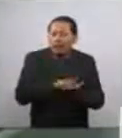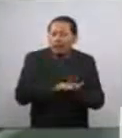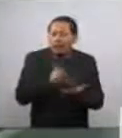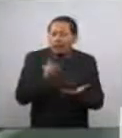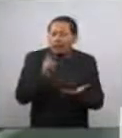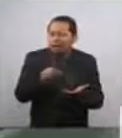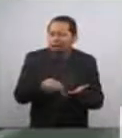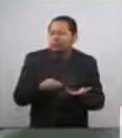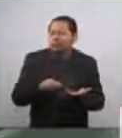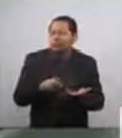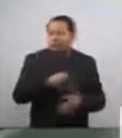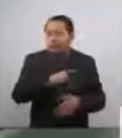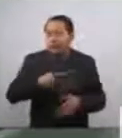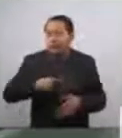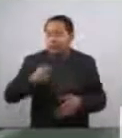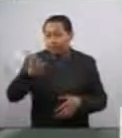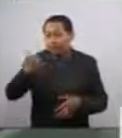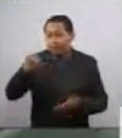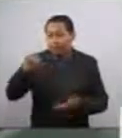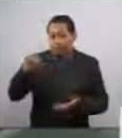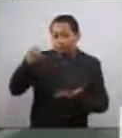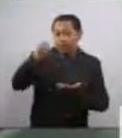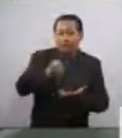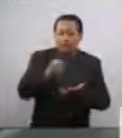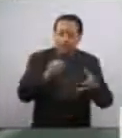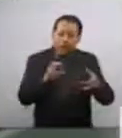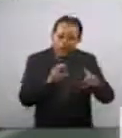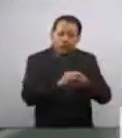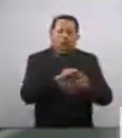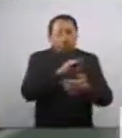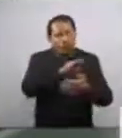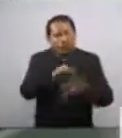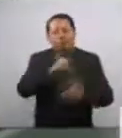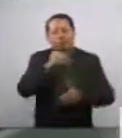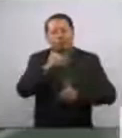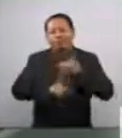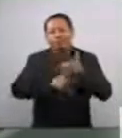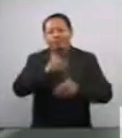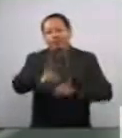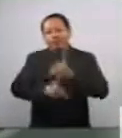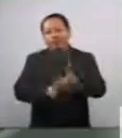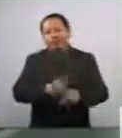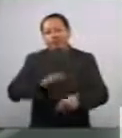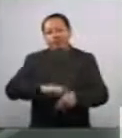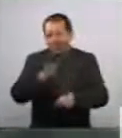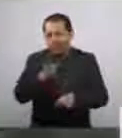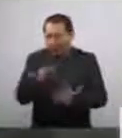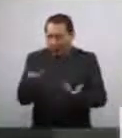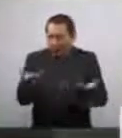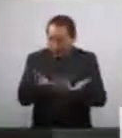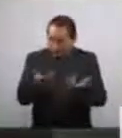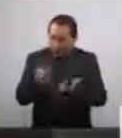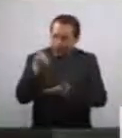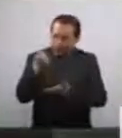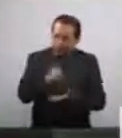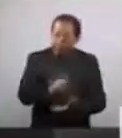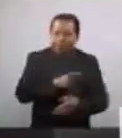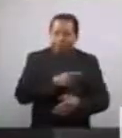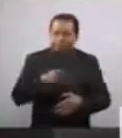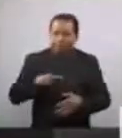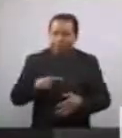posee detrás los recursos suficientes para cristalizarla en nuestra sociedad. Porque